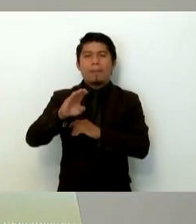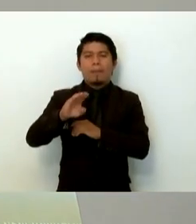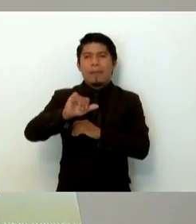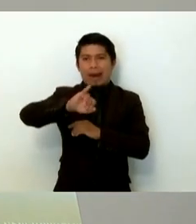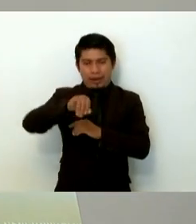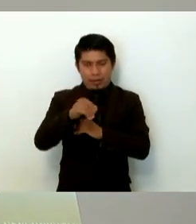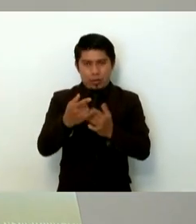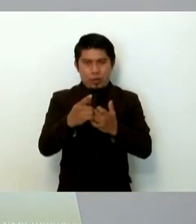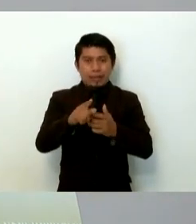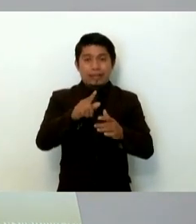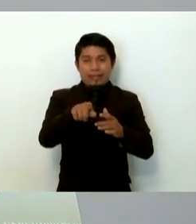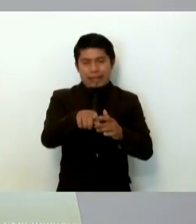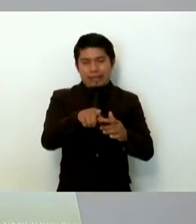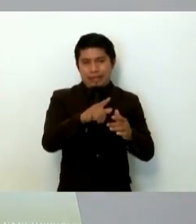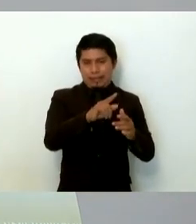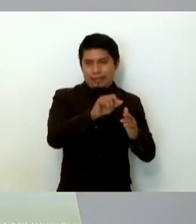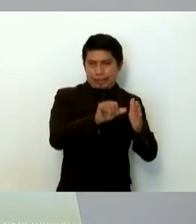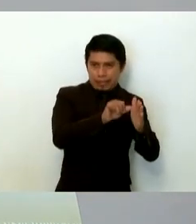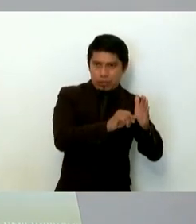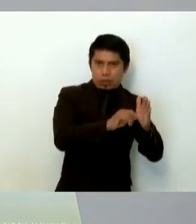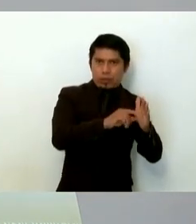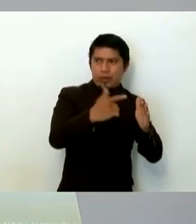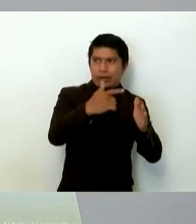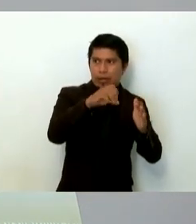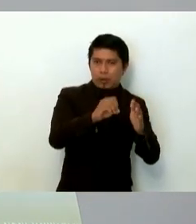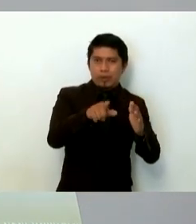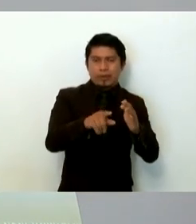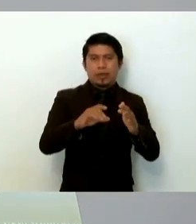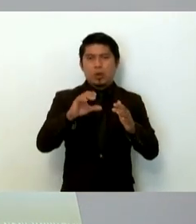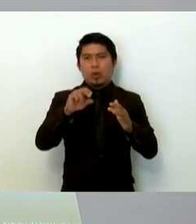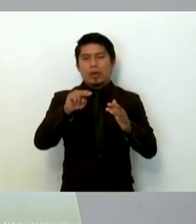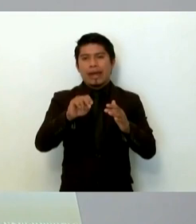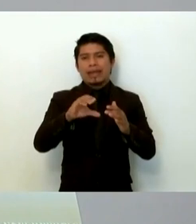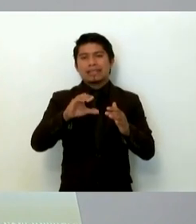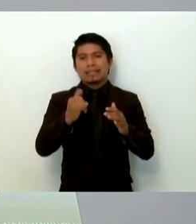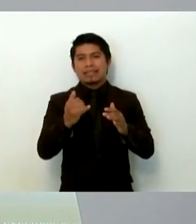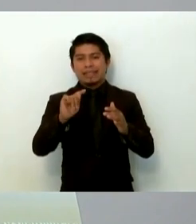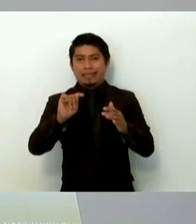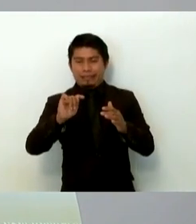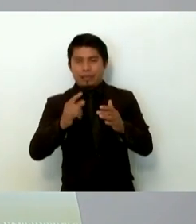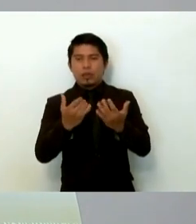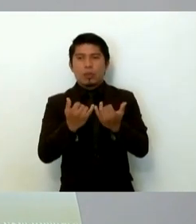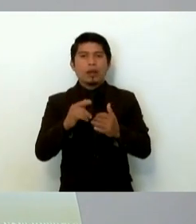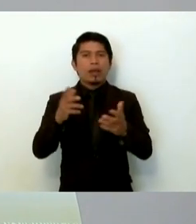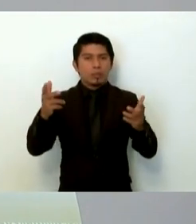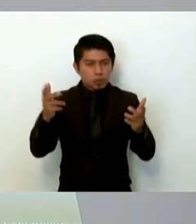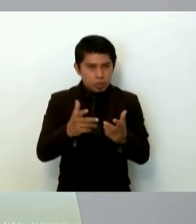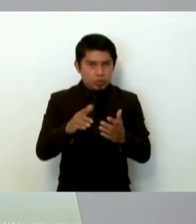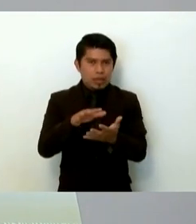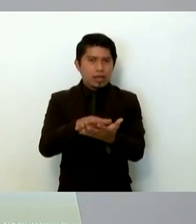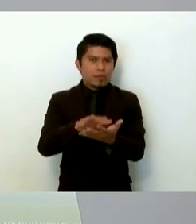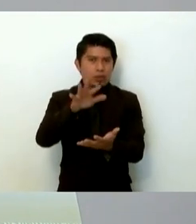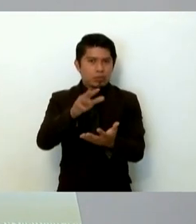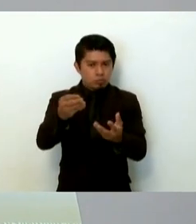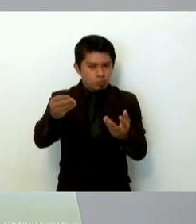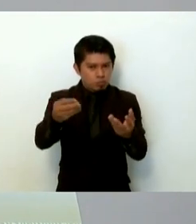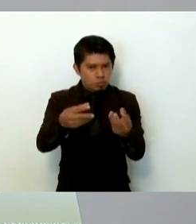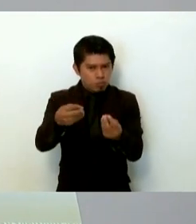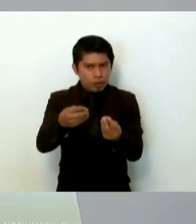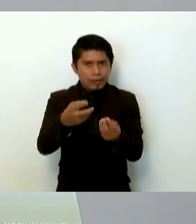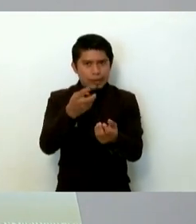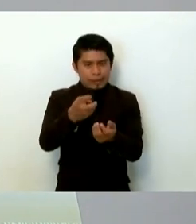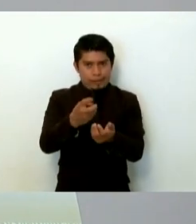del Centro Geo de CONACYT, ha generado como una de las mayores aportaciones